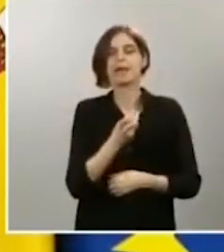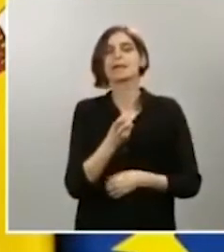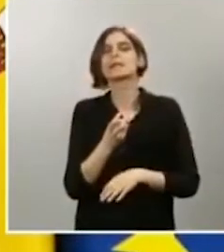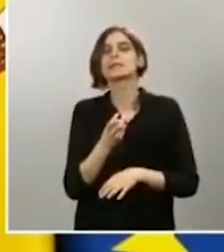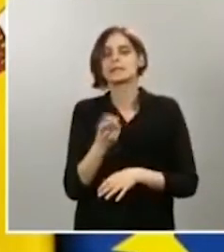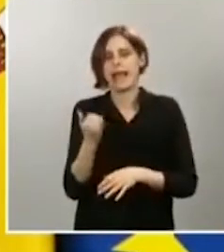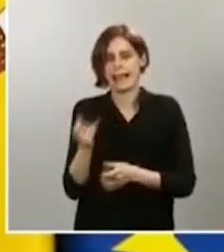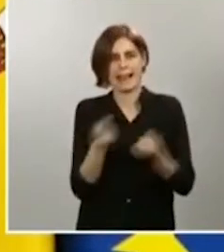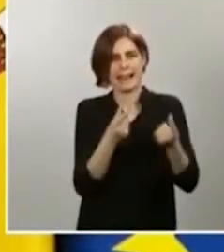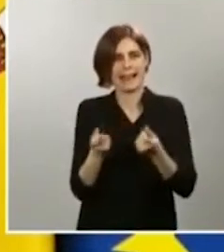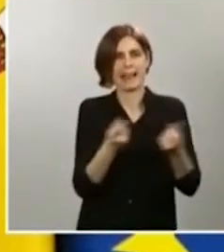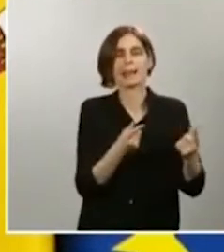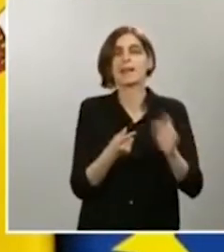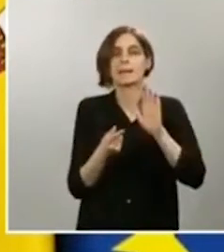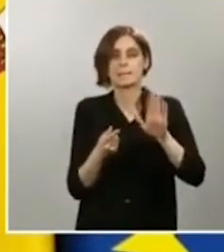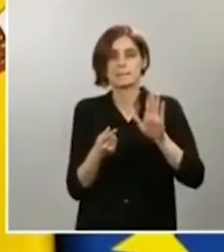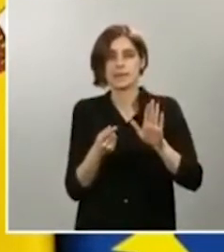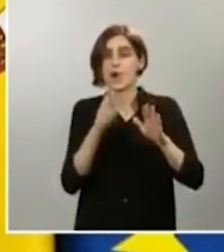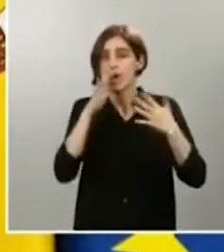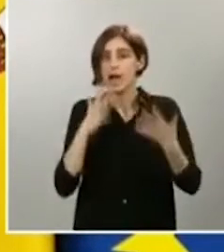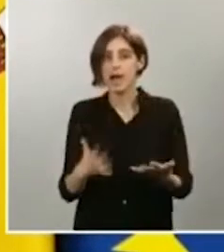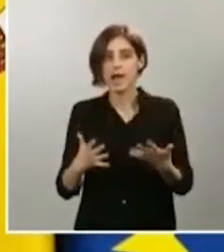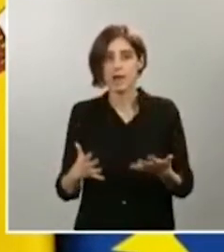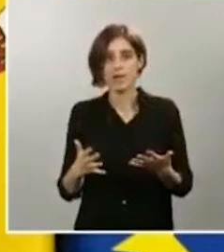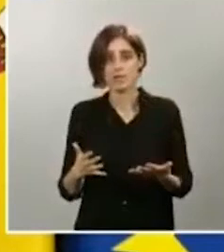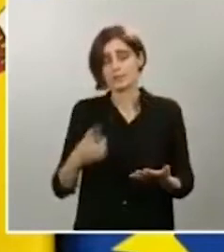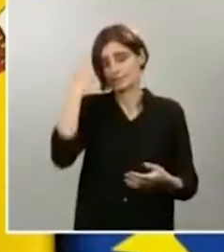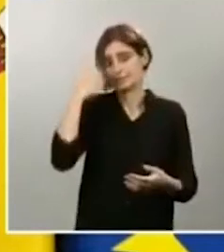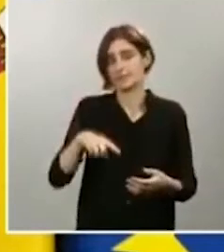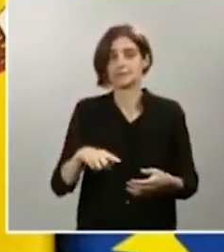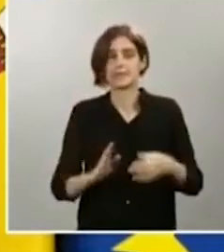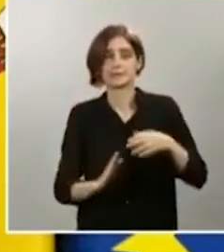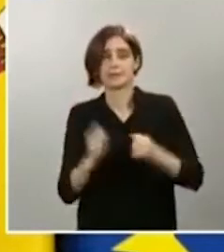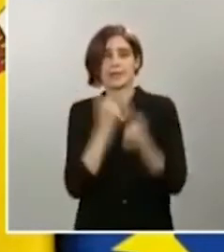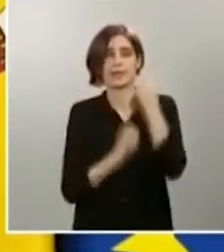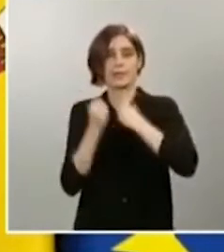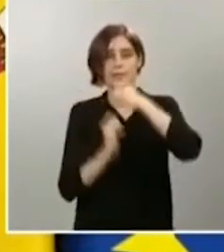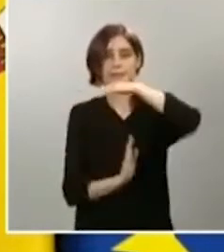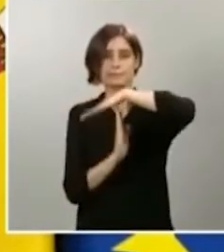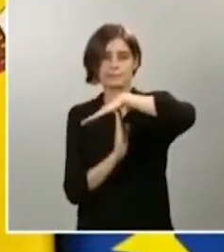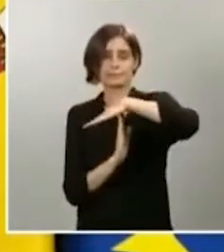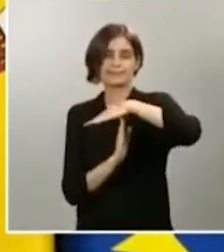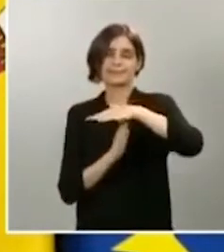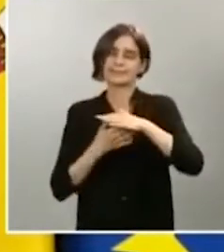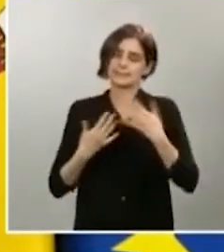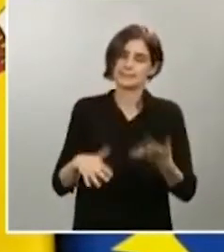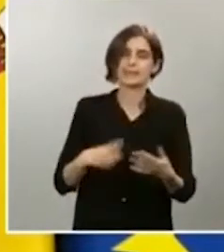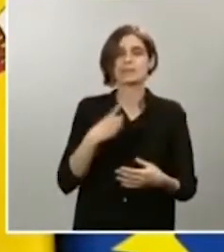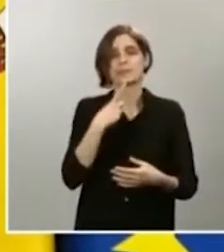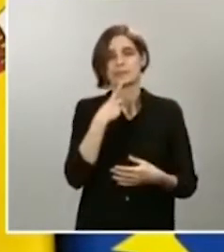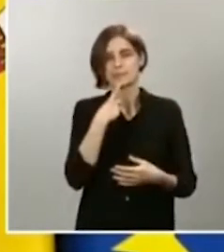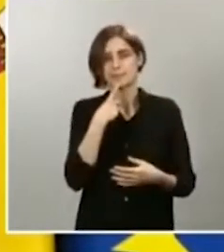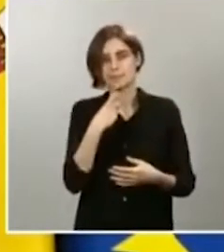en estos momentos precisamente un parón de actividad económica que hace difícil el comercio